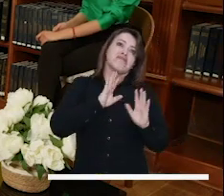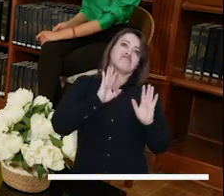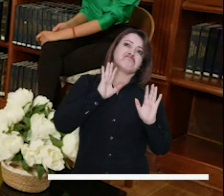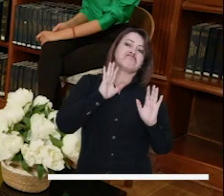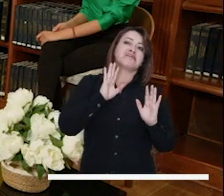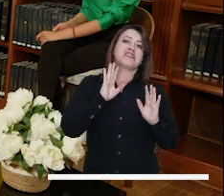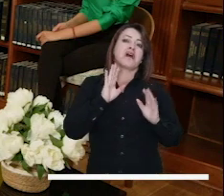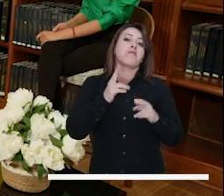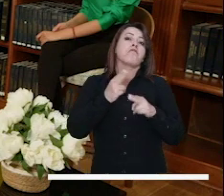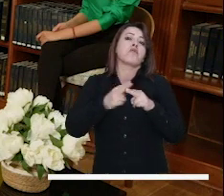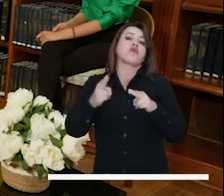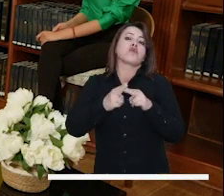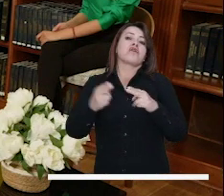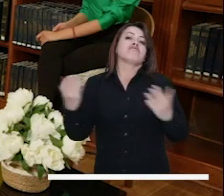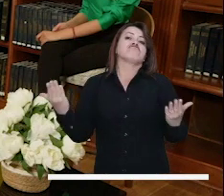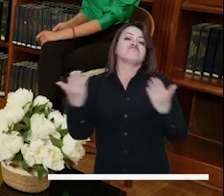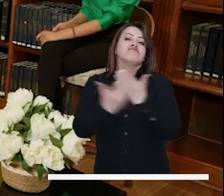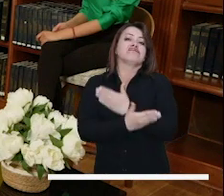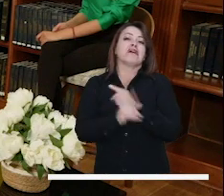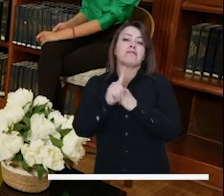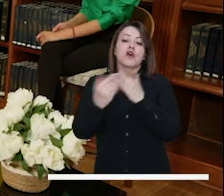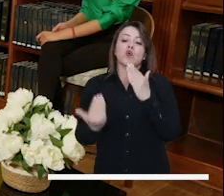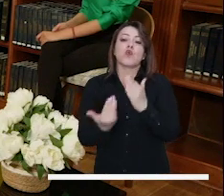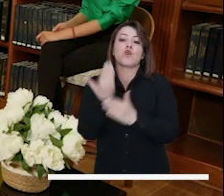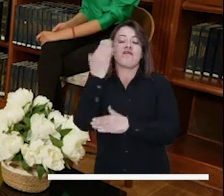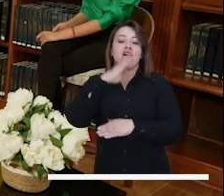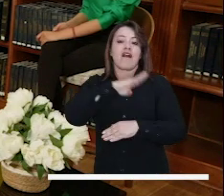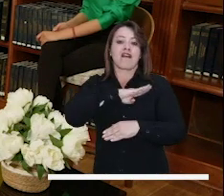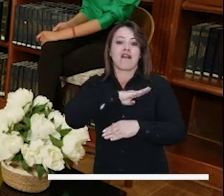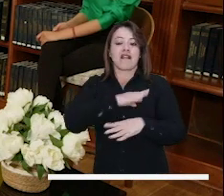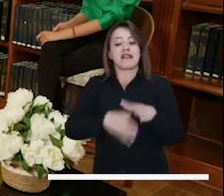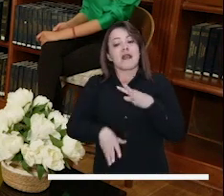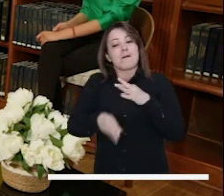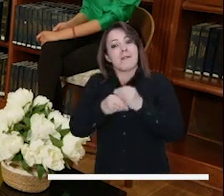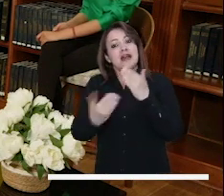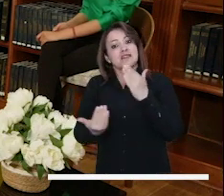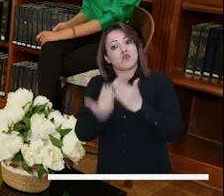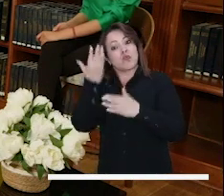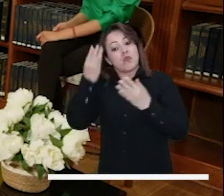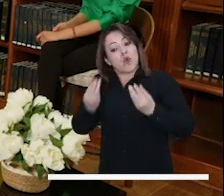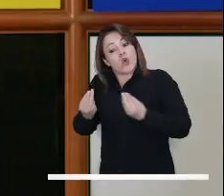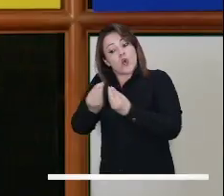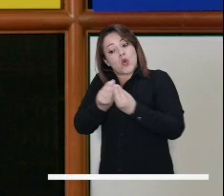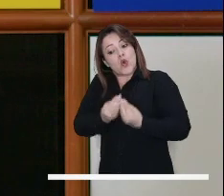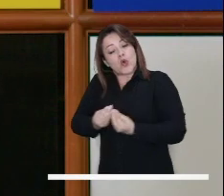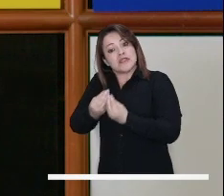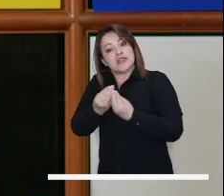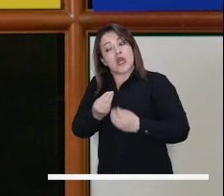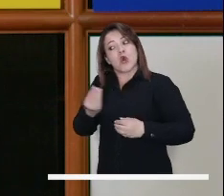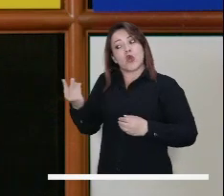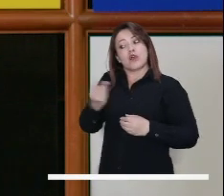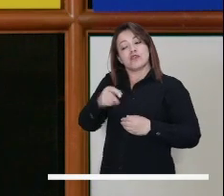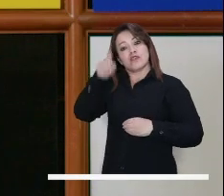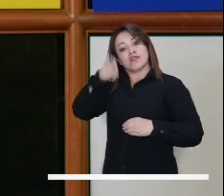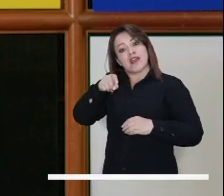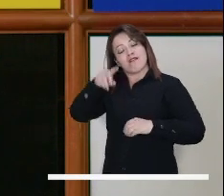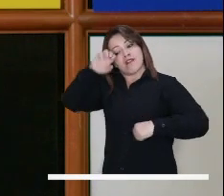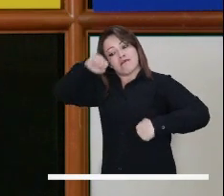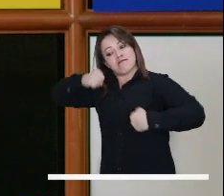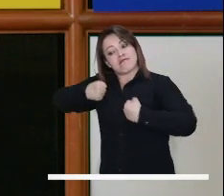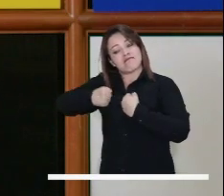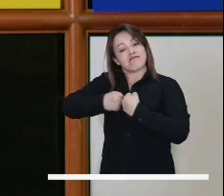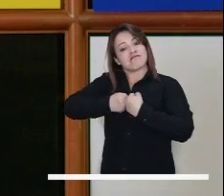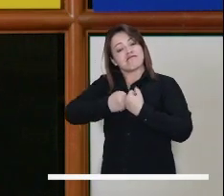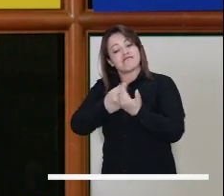ya le queda muy poco tiempo, pero la alcaldía que viene y el consejo que viene debiera proponerse